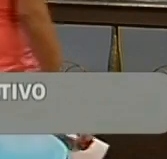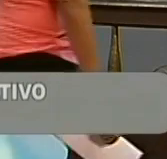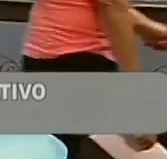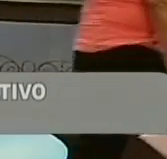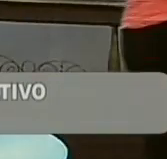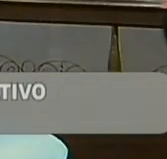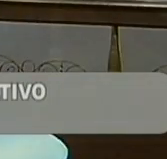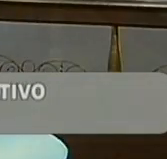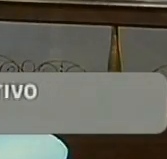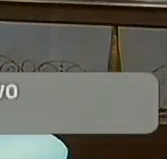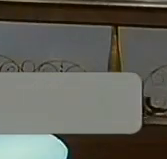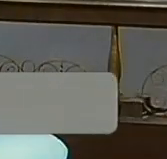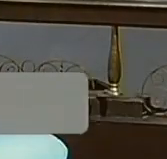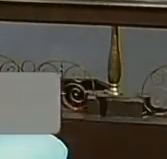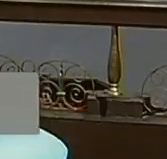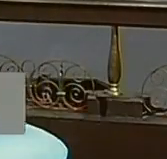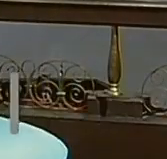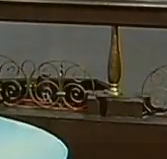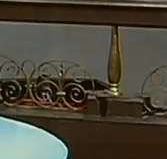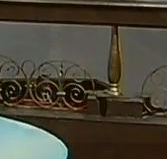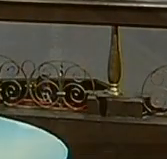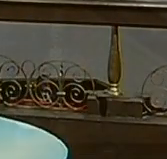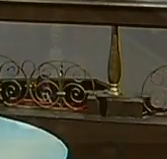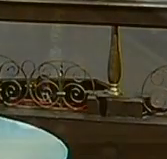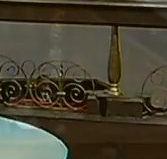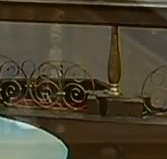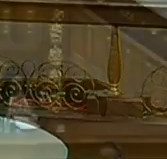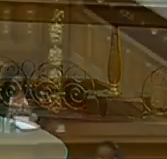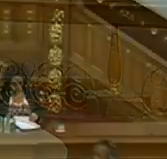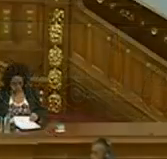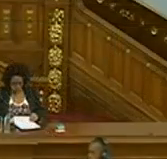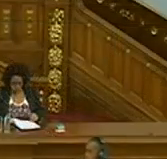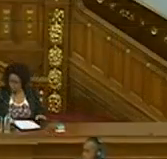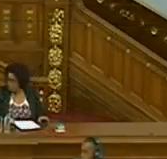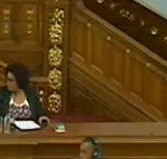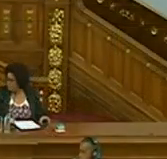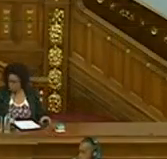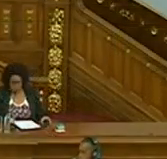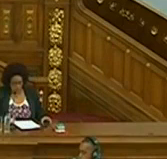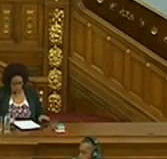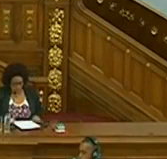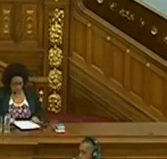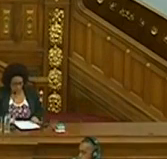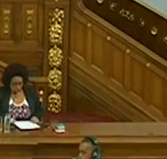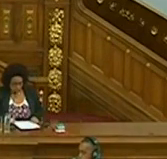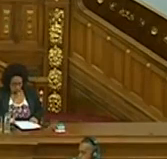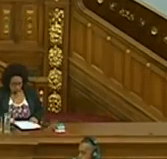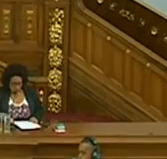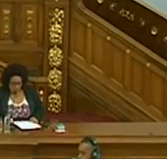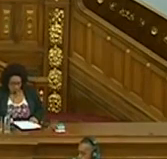a escuchar declaraciones de la Presidenta de la Asamblea Nacional Constituyente Delcy Rodríguez Número 2017